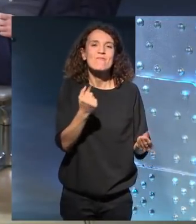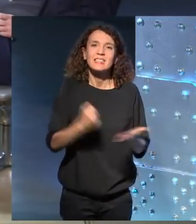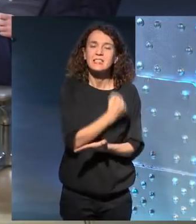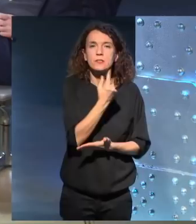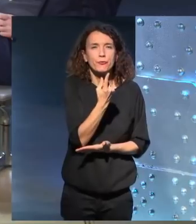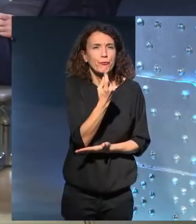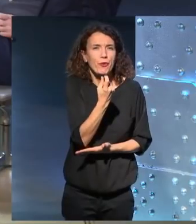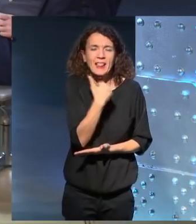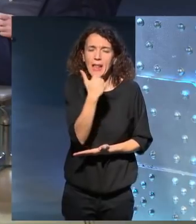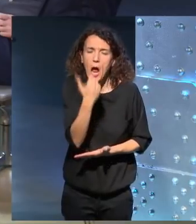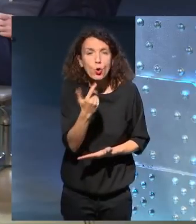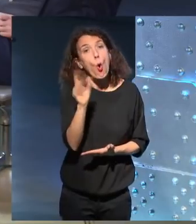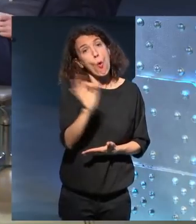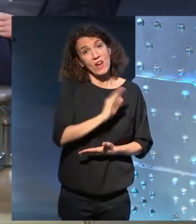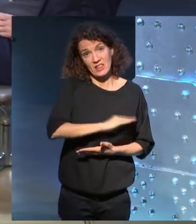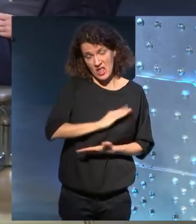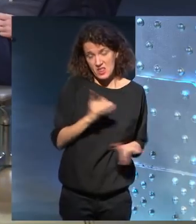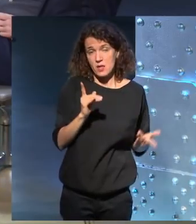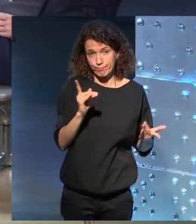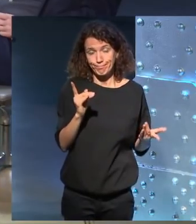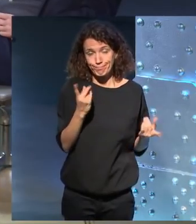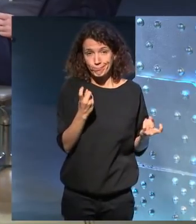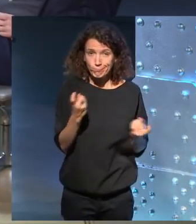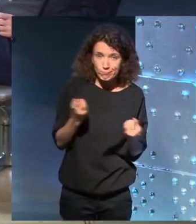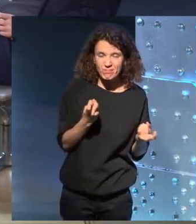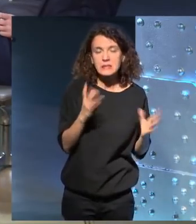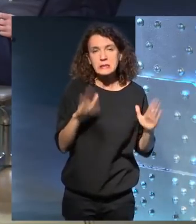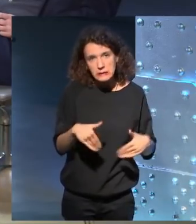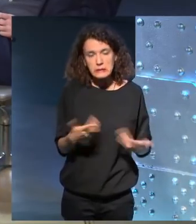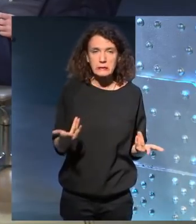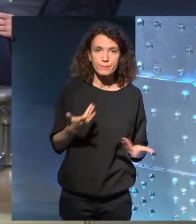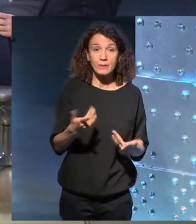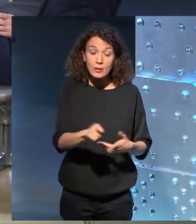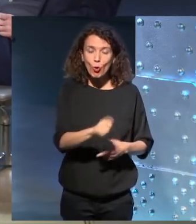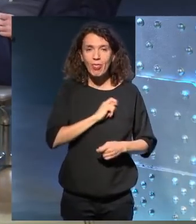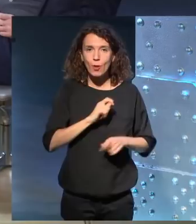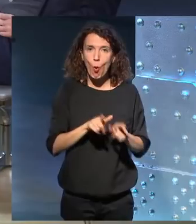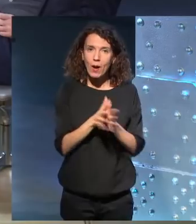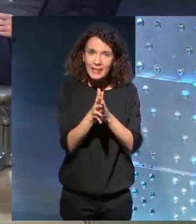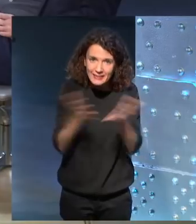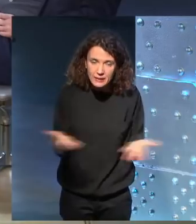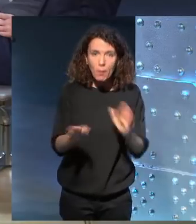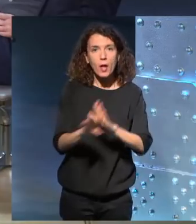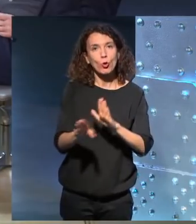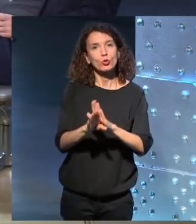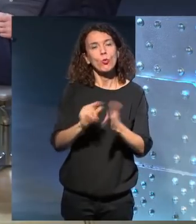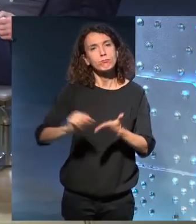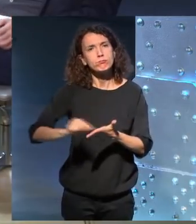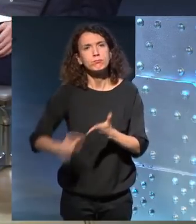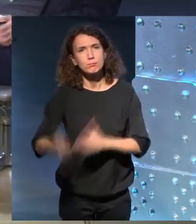poco, o bastante. Y, bueno, ese es el estímulo para seguir, ¿no?